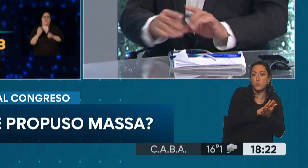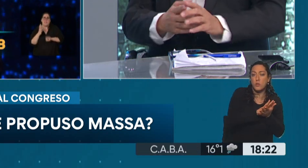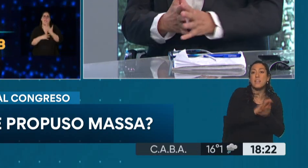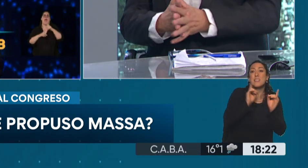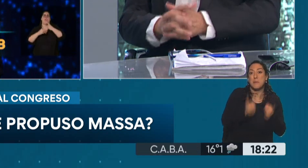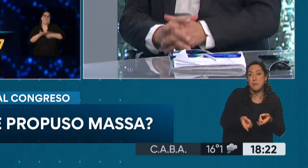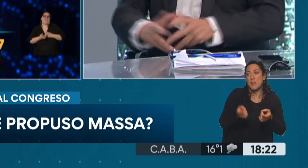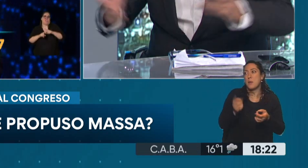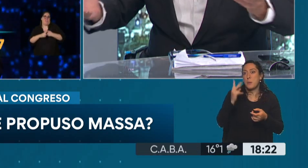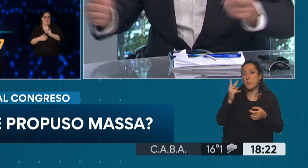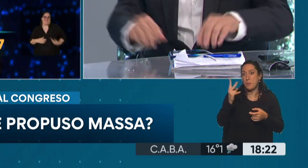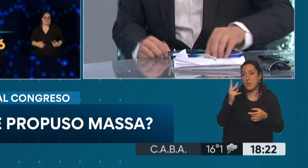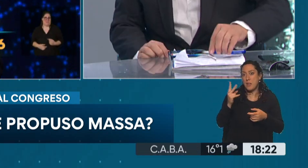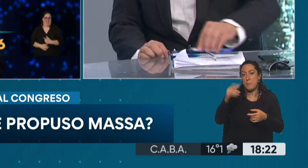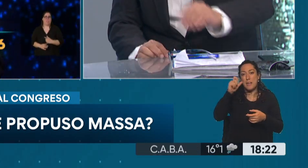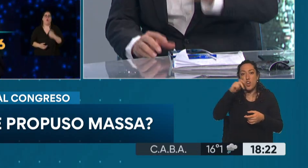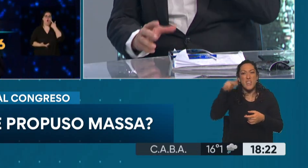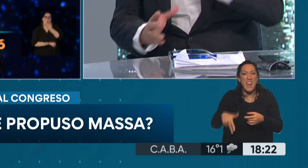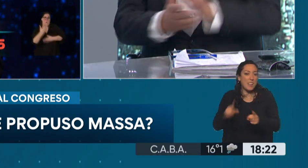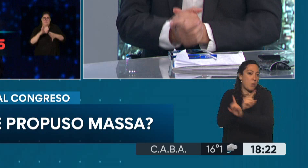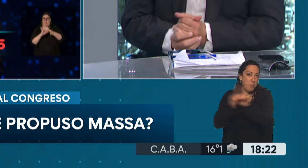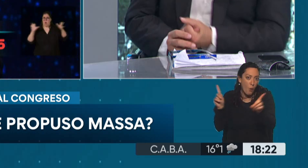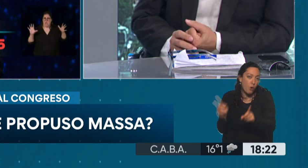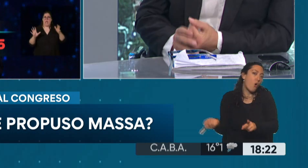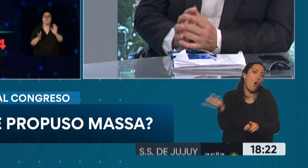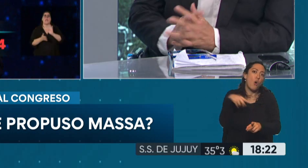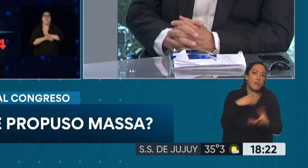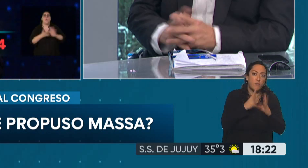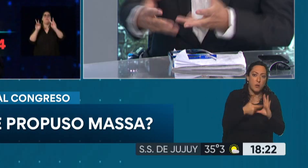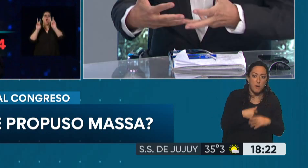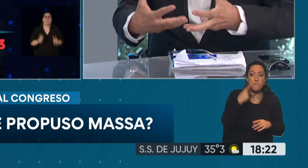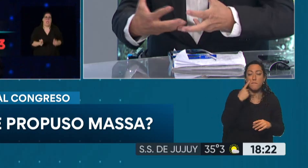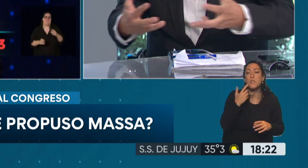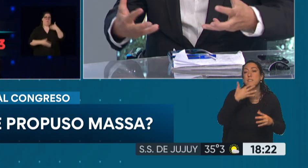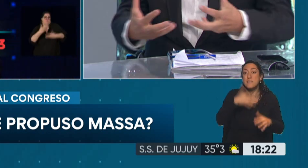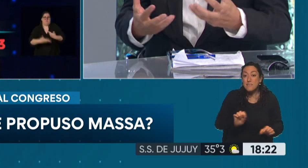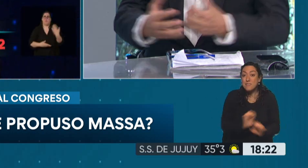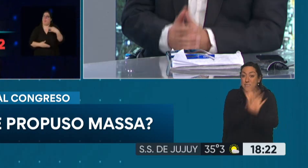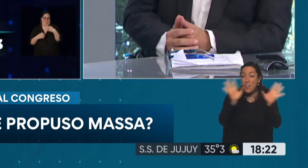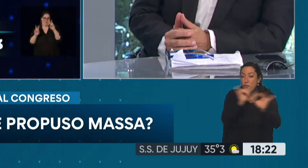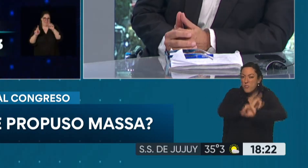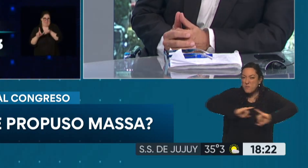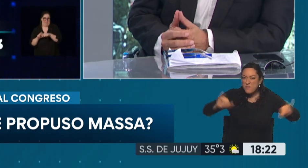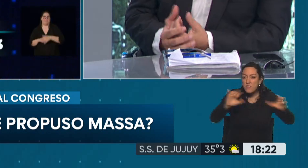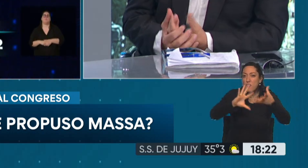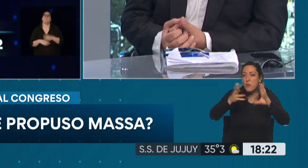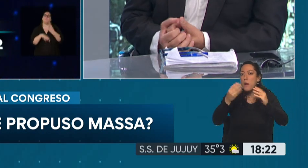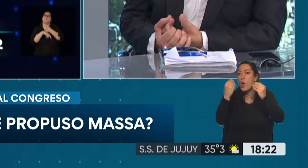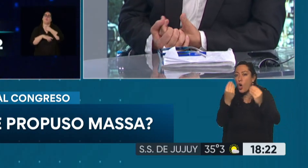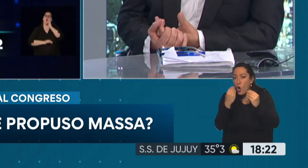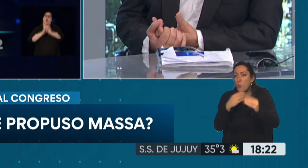habló Cristóñano. Vamos a ver cómo funciona la idea cuando termine de comprenderse y de informarse cómo se llevaría